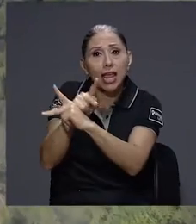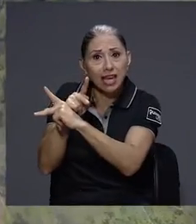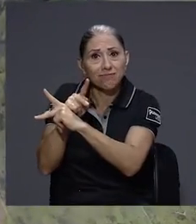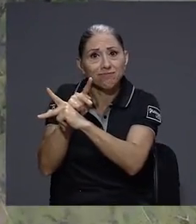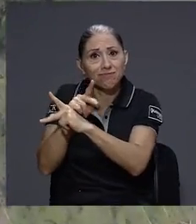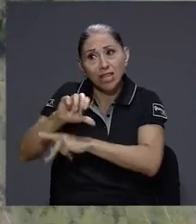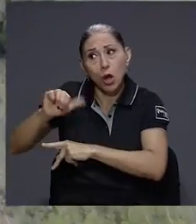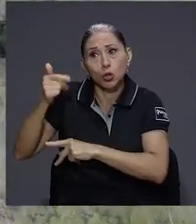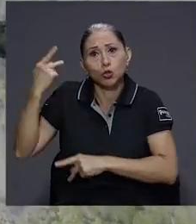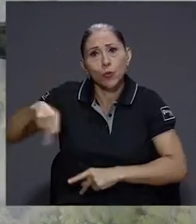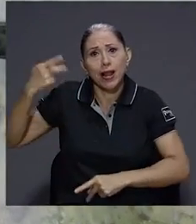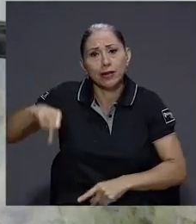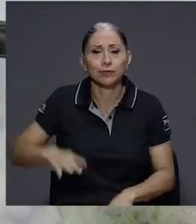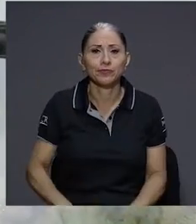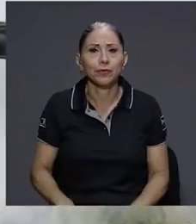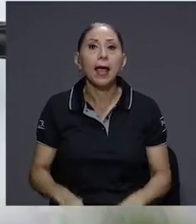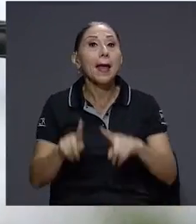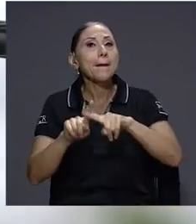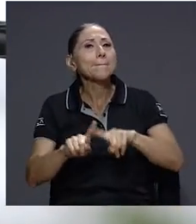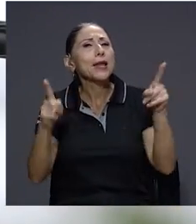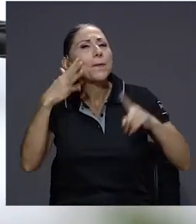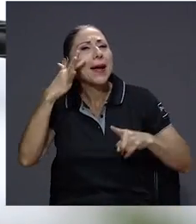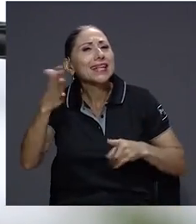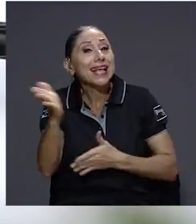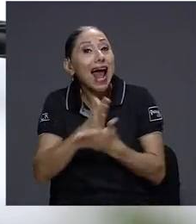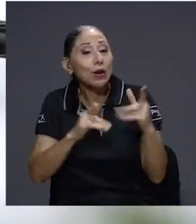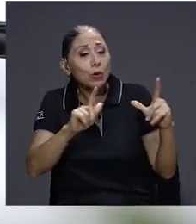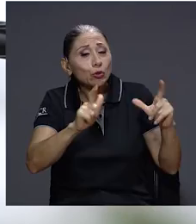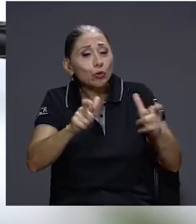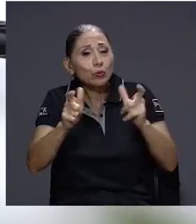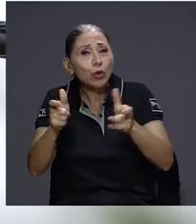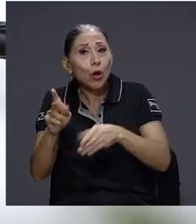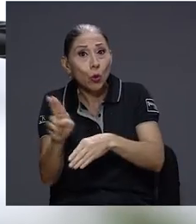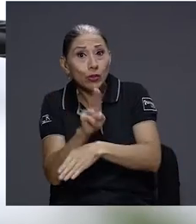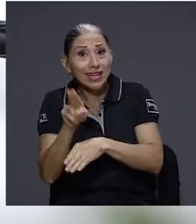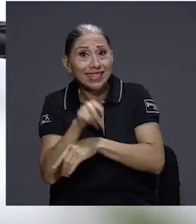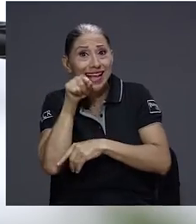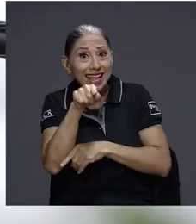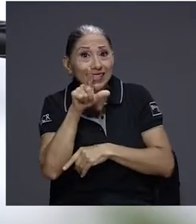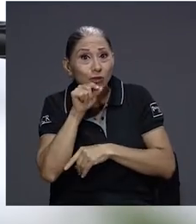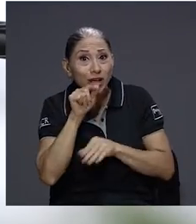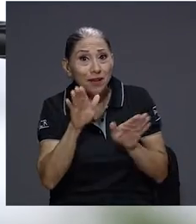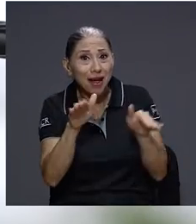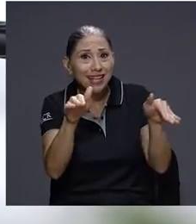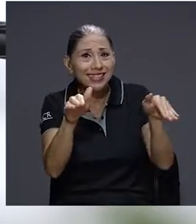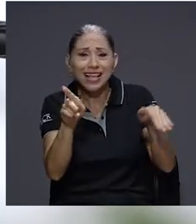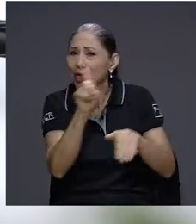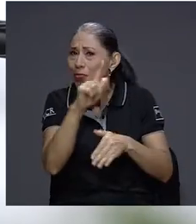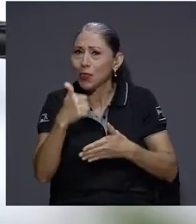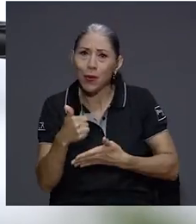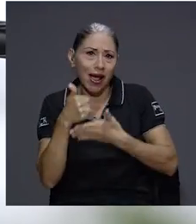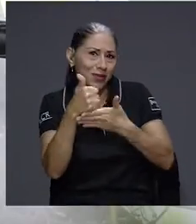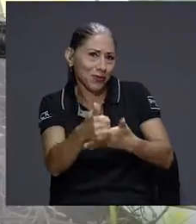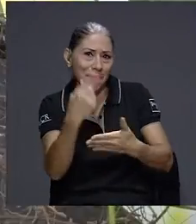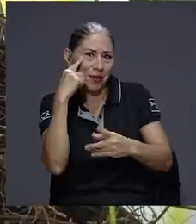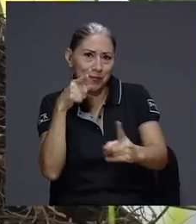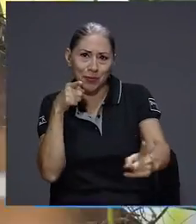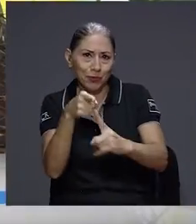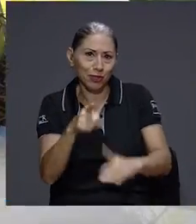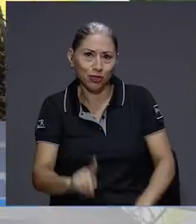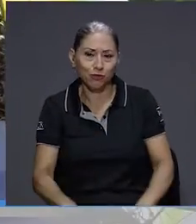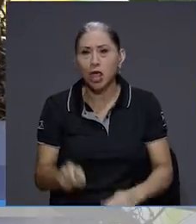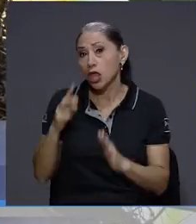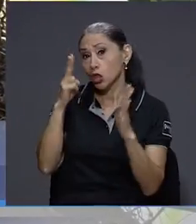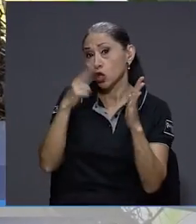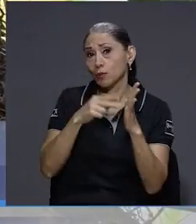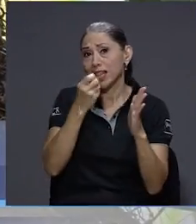No obstante, parece que algunos de los residuos que emplean estos animales no contribuyen a cumplir con estos propósitos. Entre los